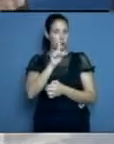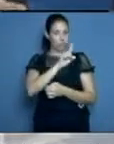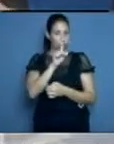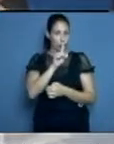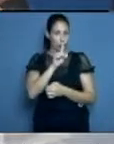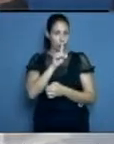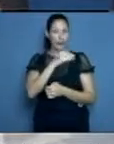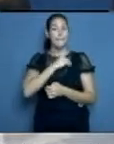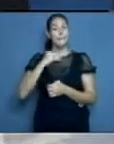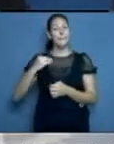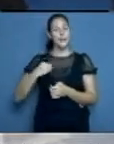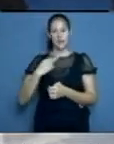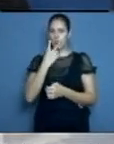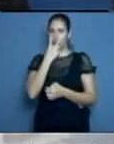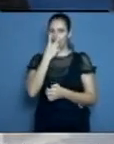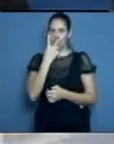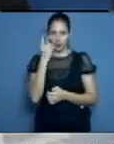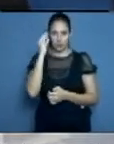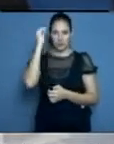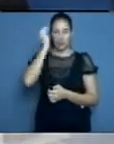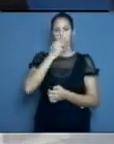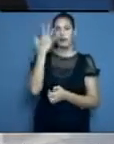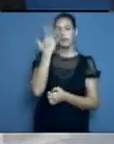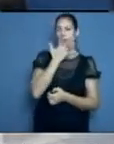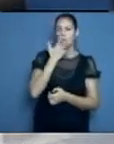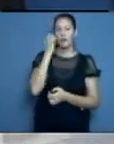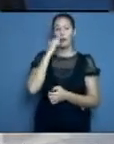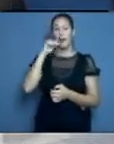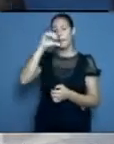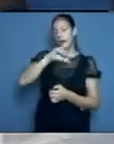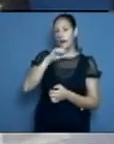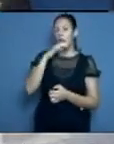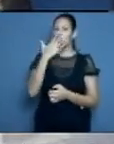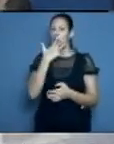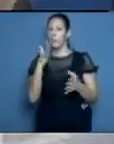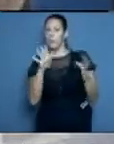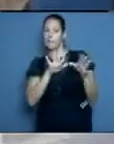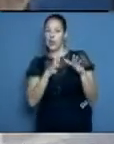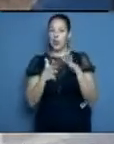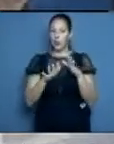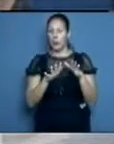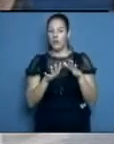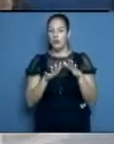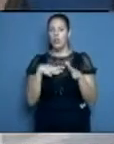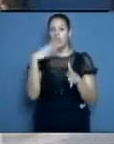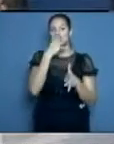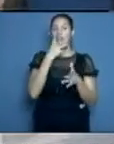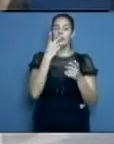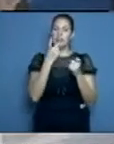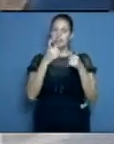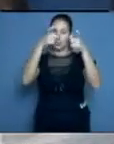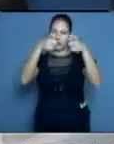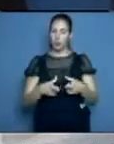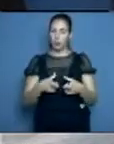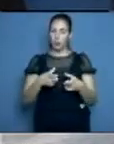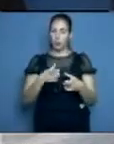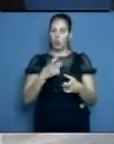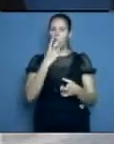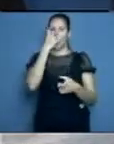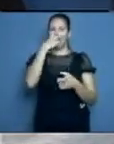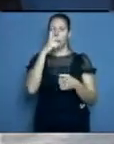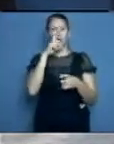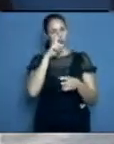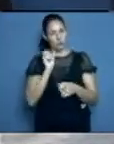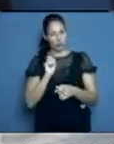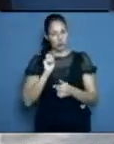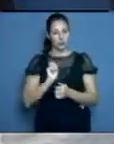el tratamiento con oxígeno. Por lo tanto, este recurso, este medicamento hay que utilizarlo científicamente y médicamente bien justificada